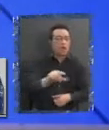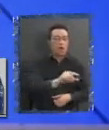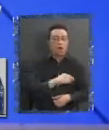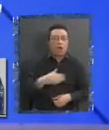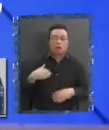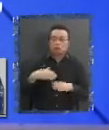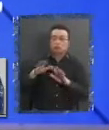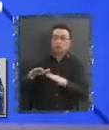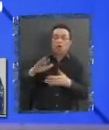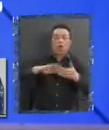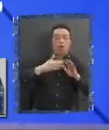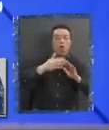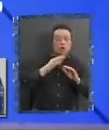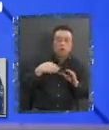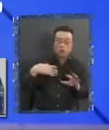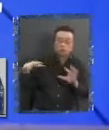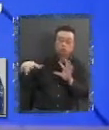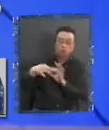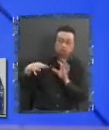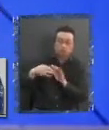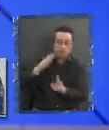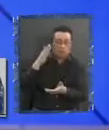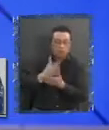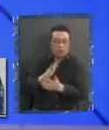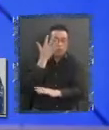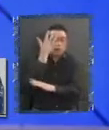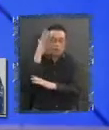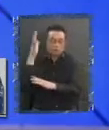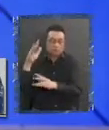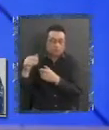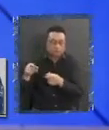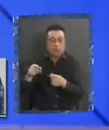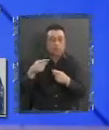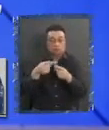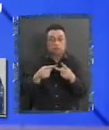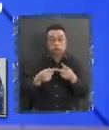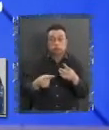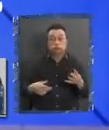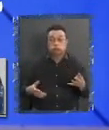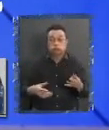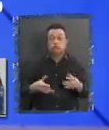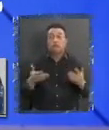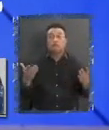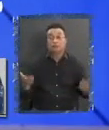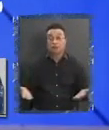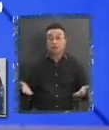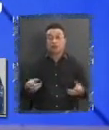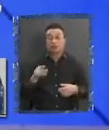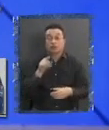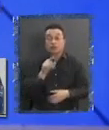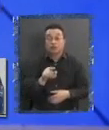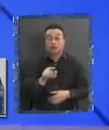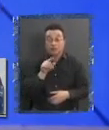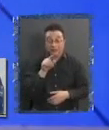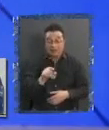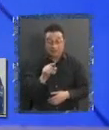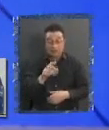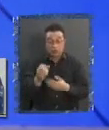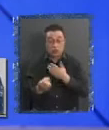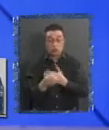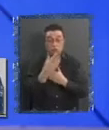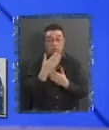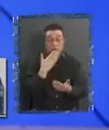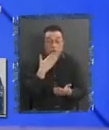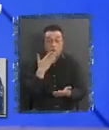de las comunidades, de las forestales, etcétera, ¿no? Entonces, con esta nueva propuesta,